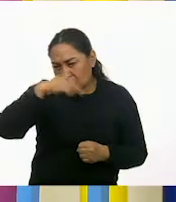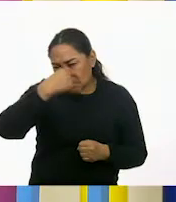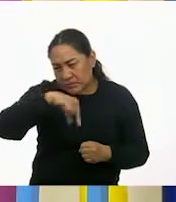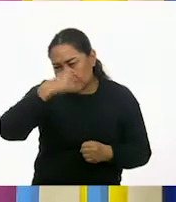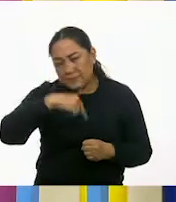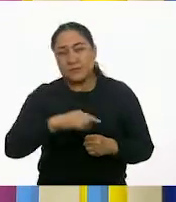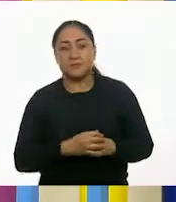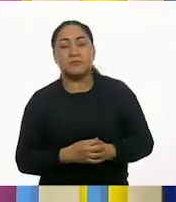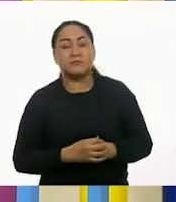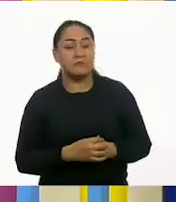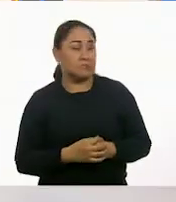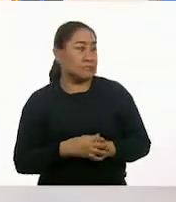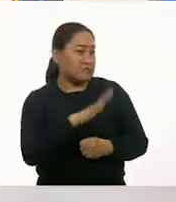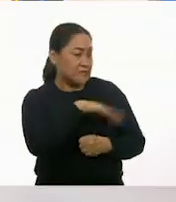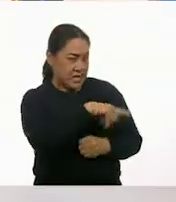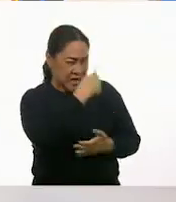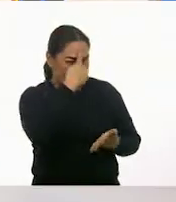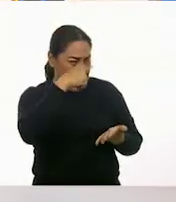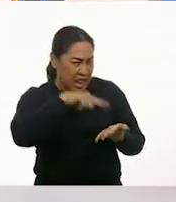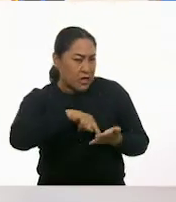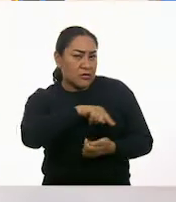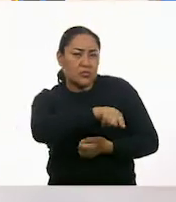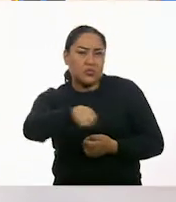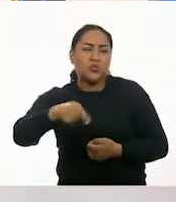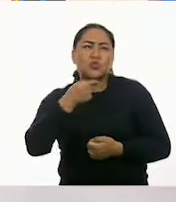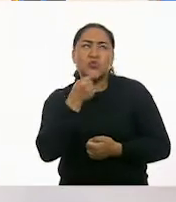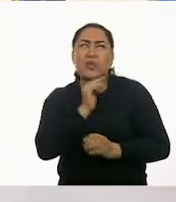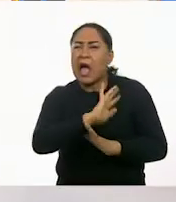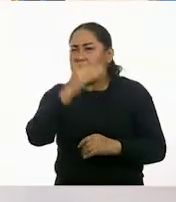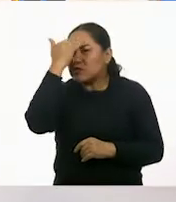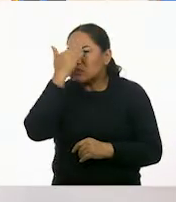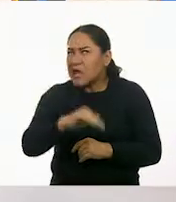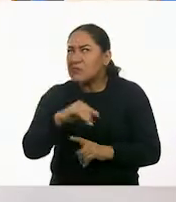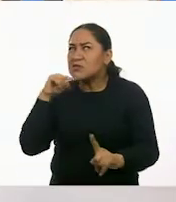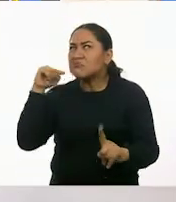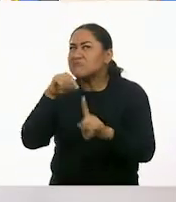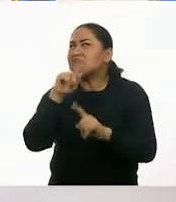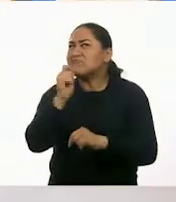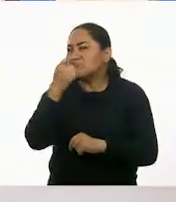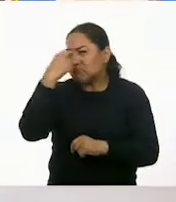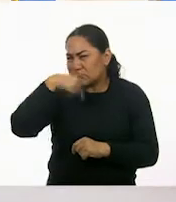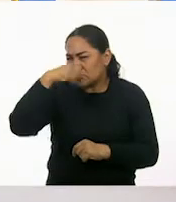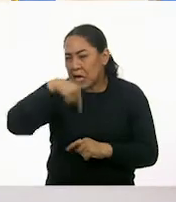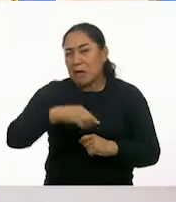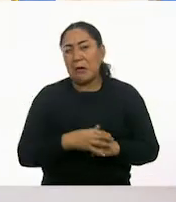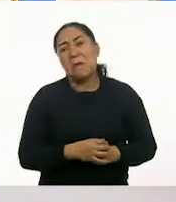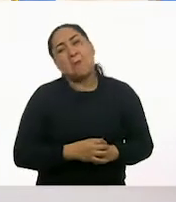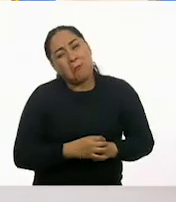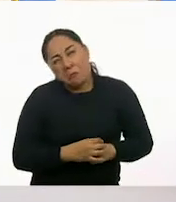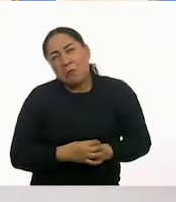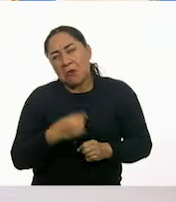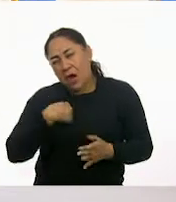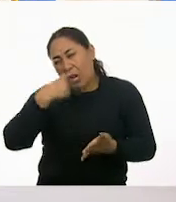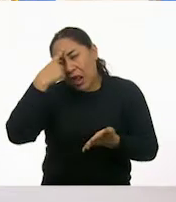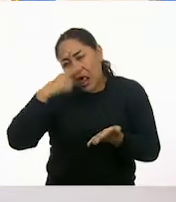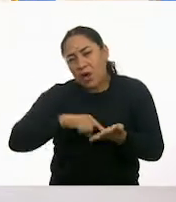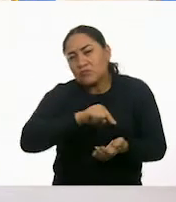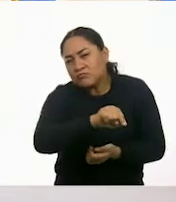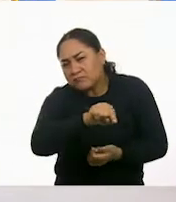¿Y crees que las niñas y los niños conozcan del resfriado? Por supuesto que deben de conocer del resfriado.